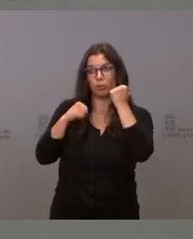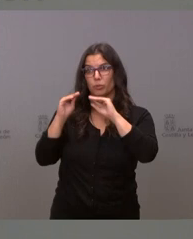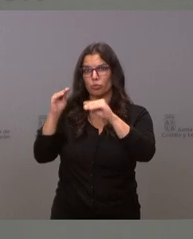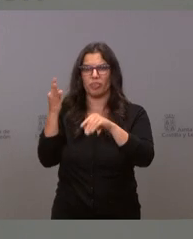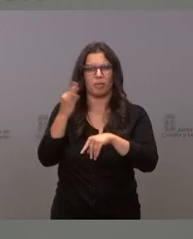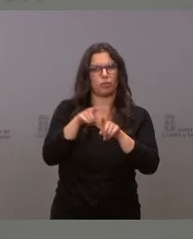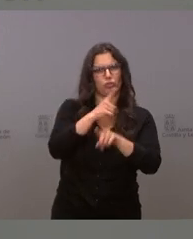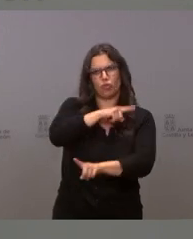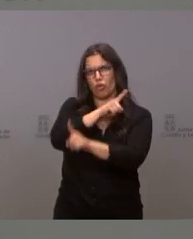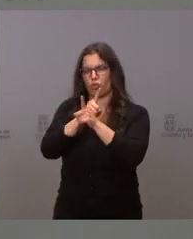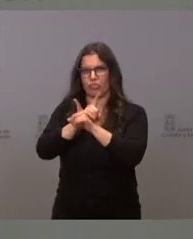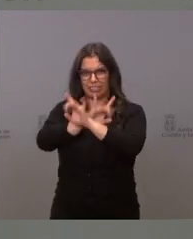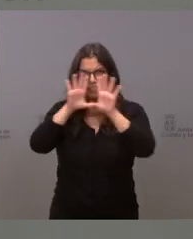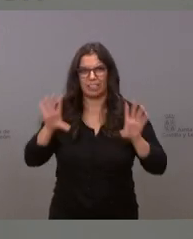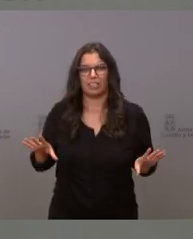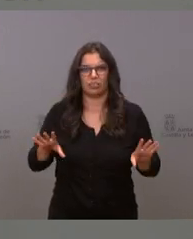reprobación